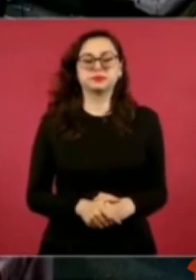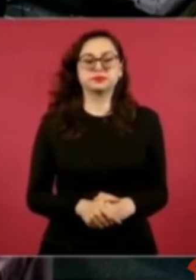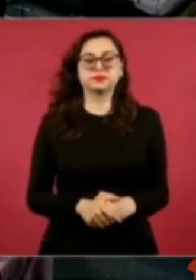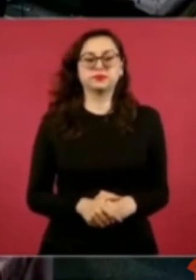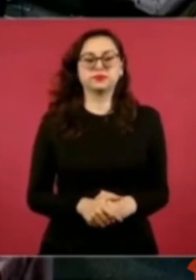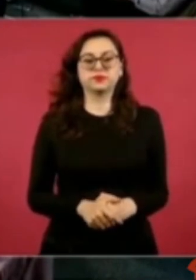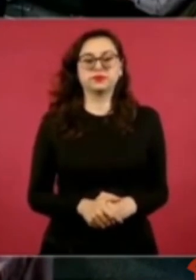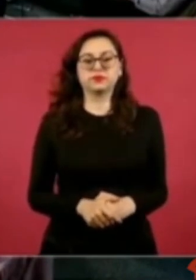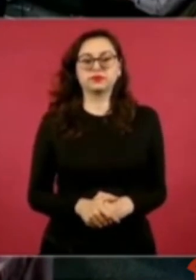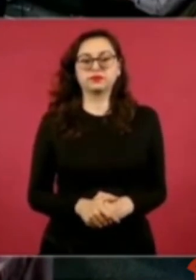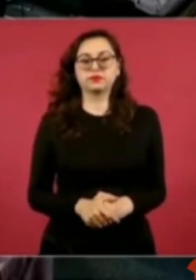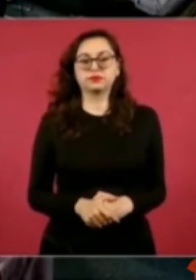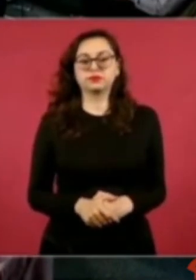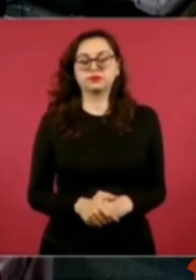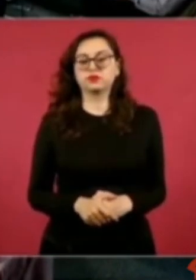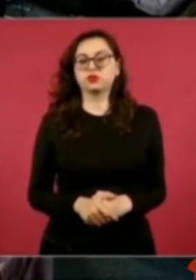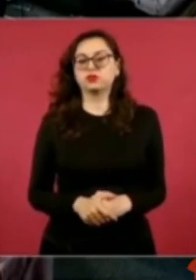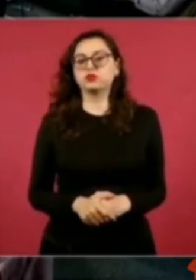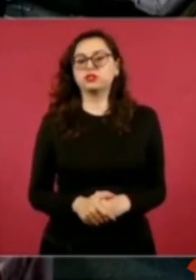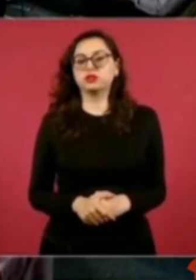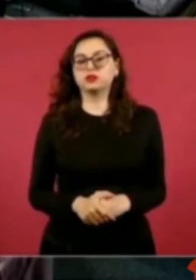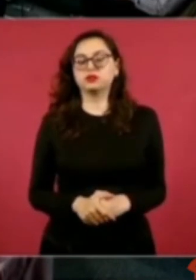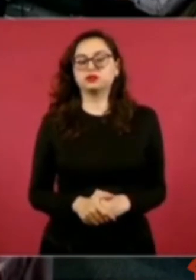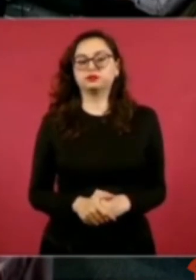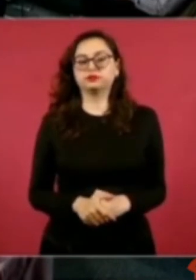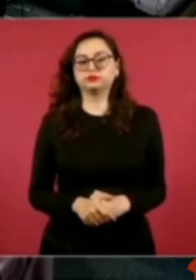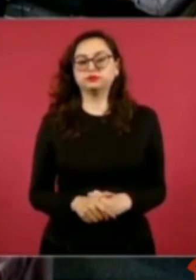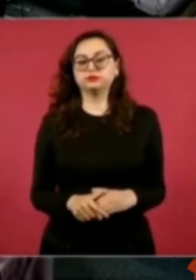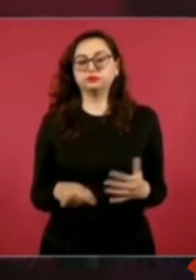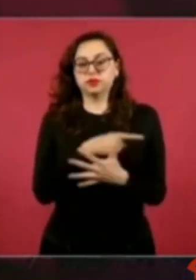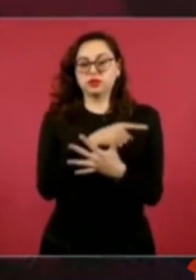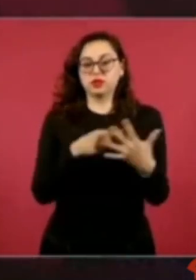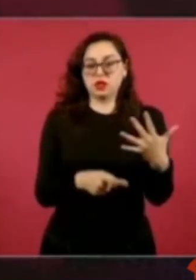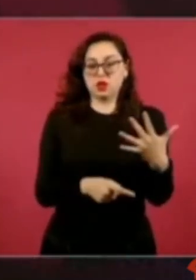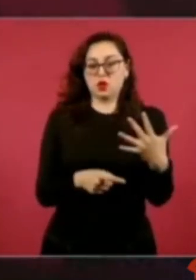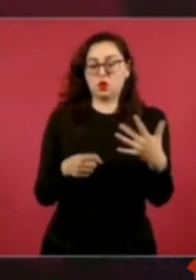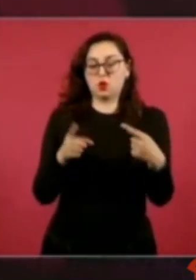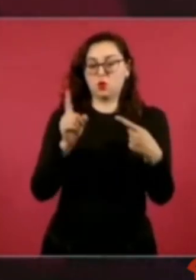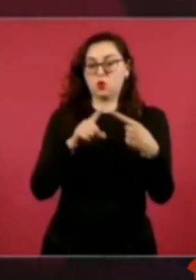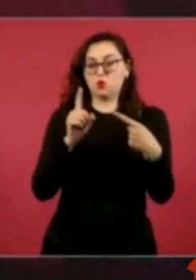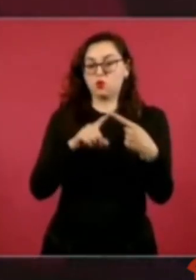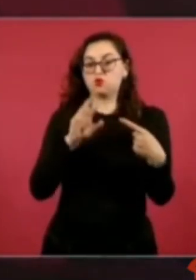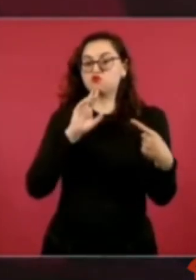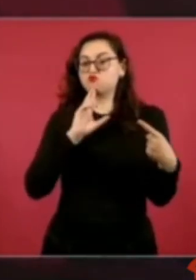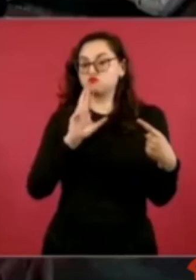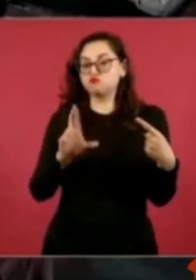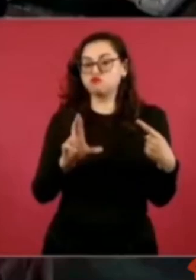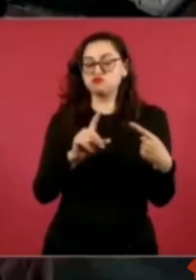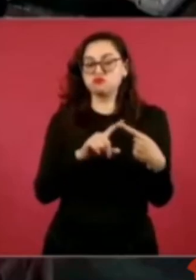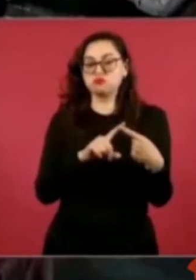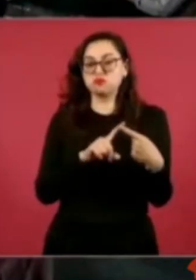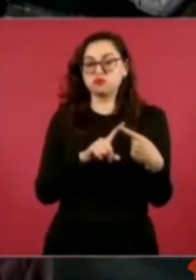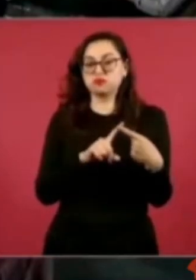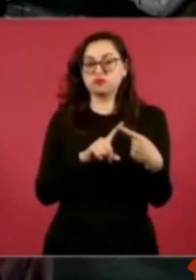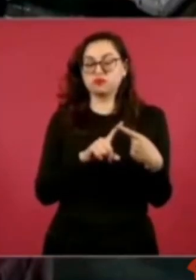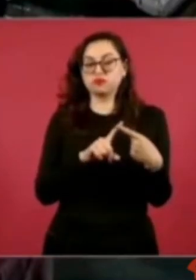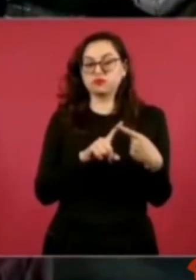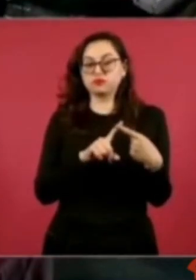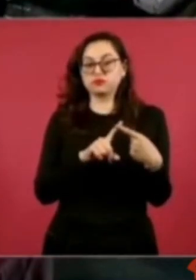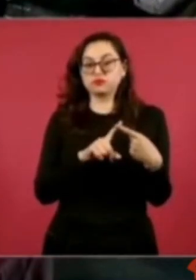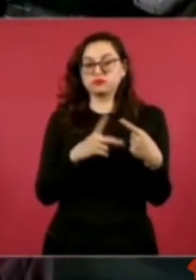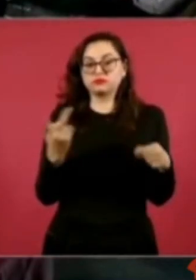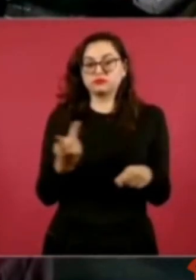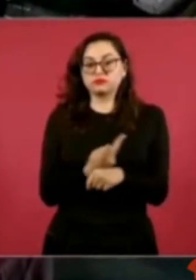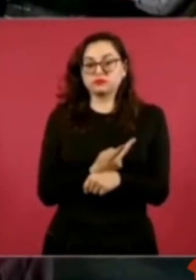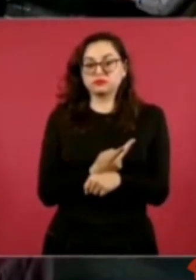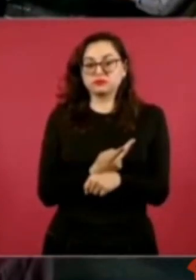ya para tener, ya faltarían cuatro nada más. Con opiniones como esa, presidente, ¿no lo han traicionado